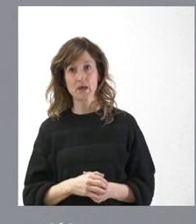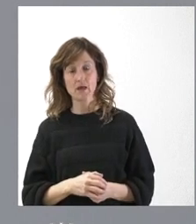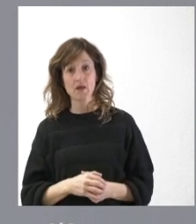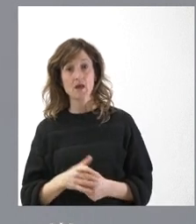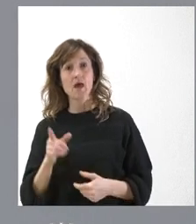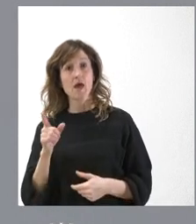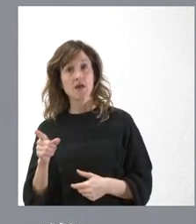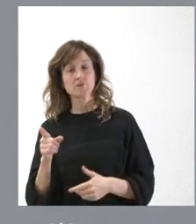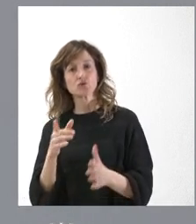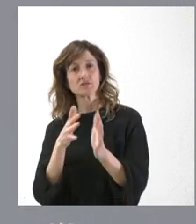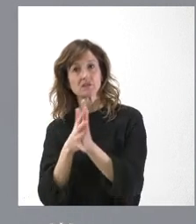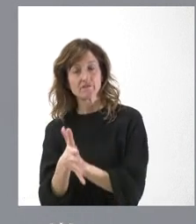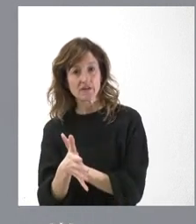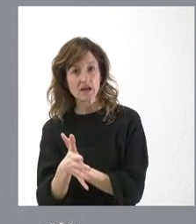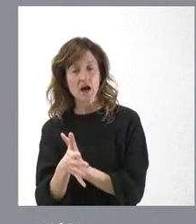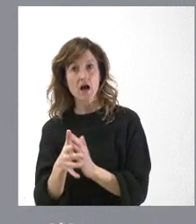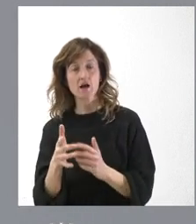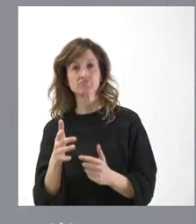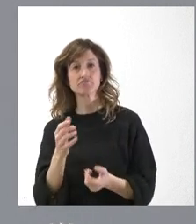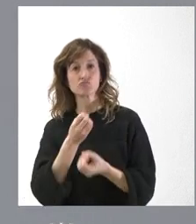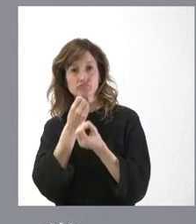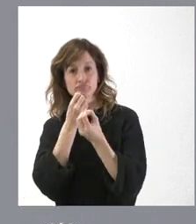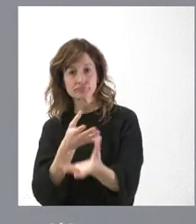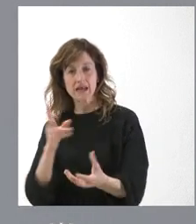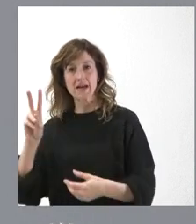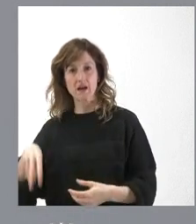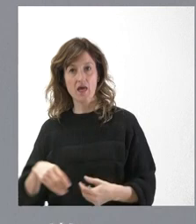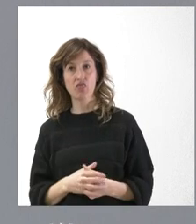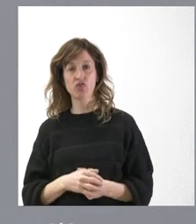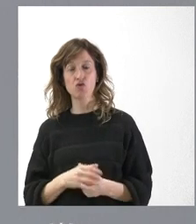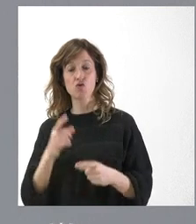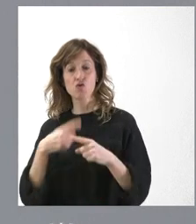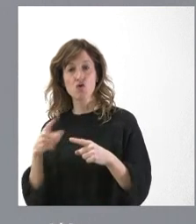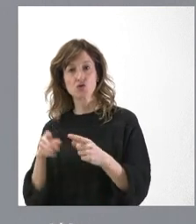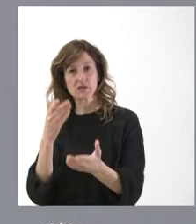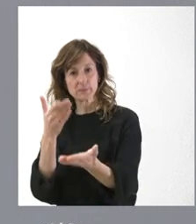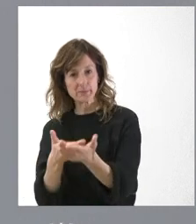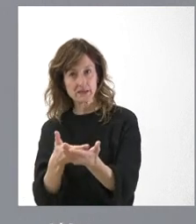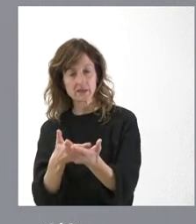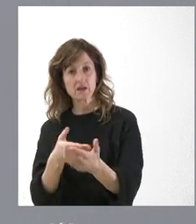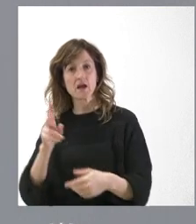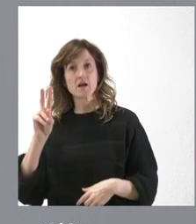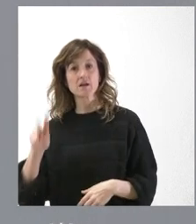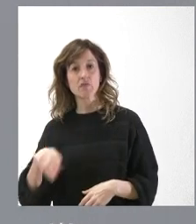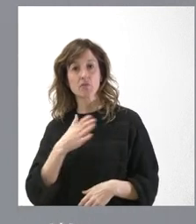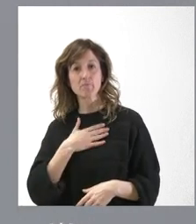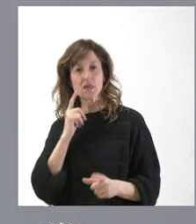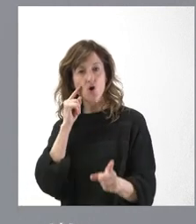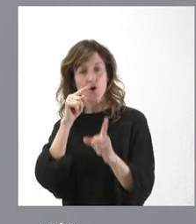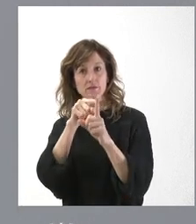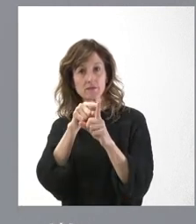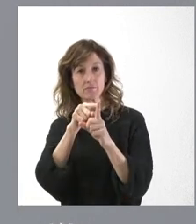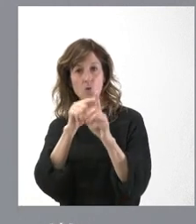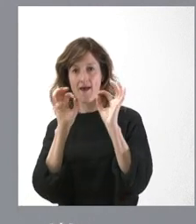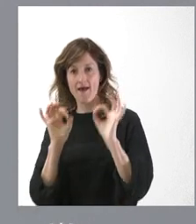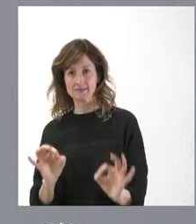alguno para manifestar el hecho de que tienen razón en lo que piden y tienen razón, lógicamente, que nuestra misión tiene que ser esta.